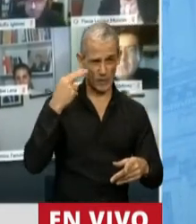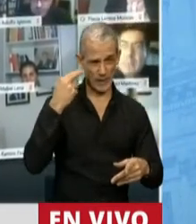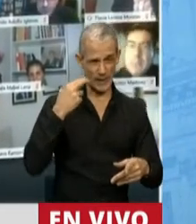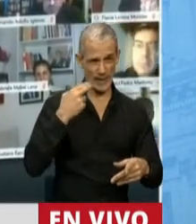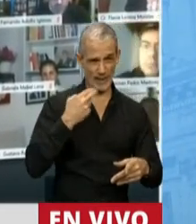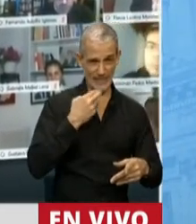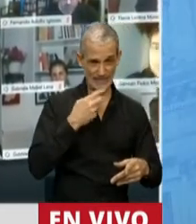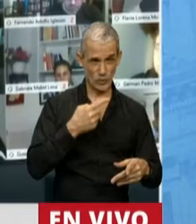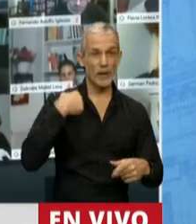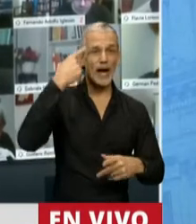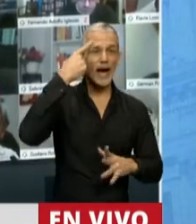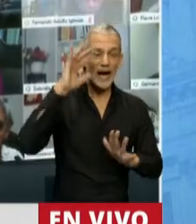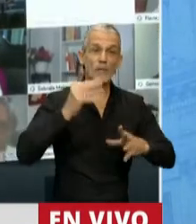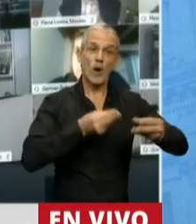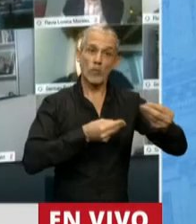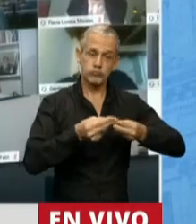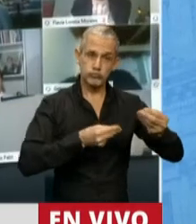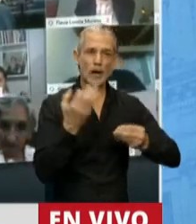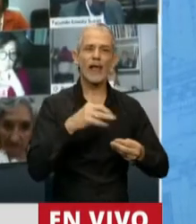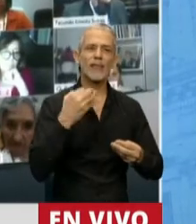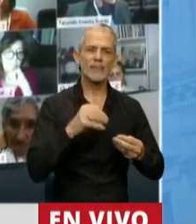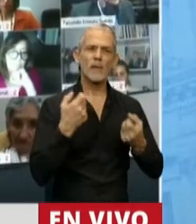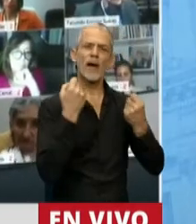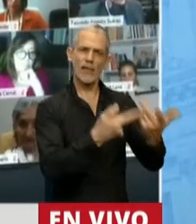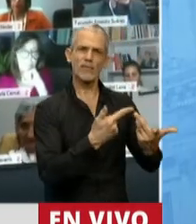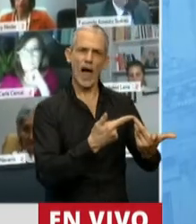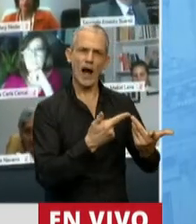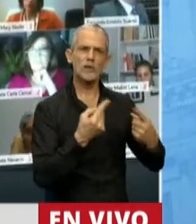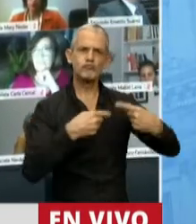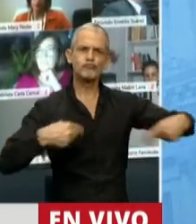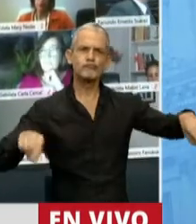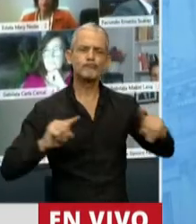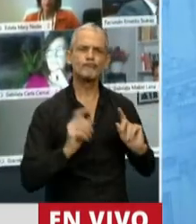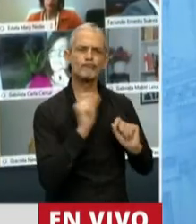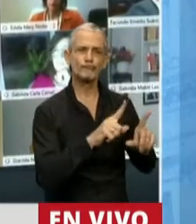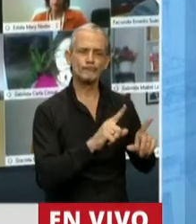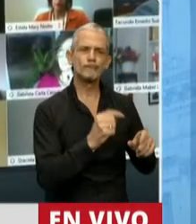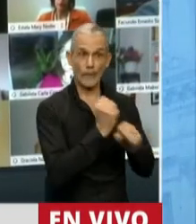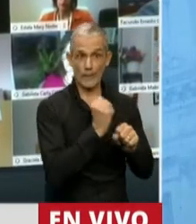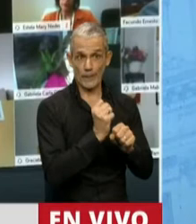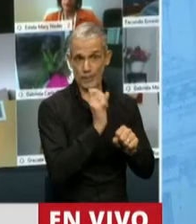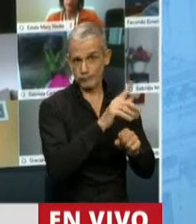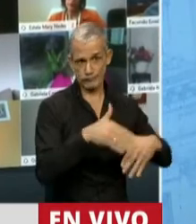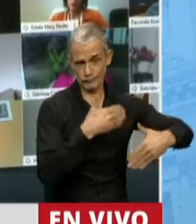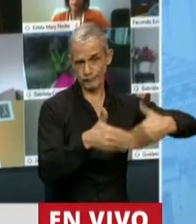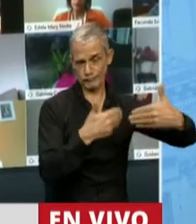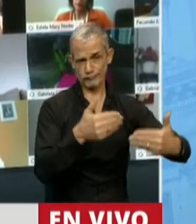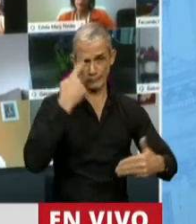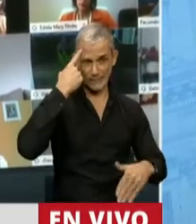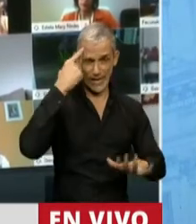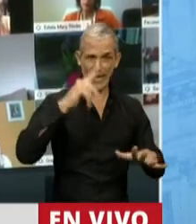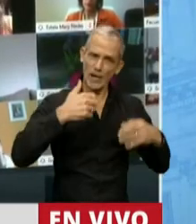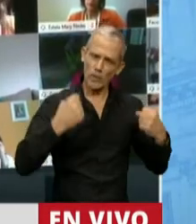creemos que la administración siempre tiene que contar con los instrumentos necesarios para ejercer bien su trabajo. Lo creemos